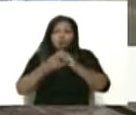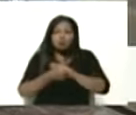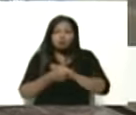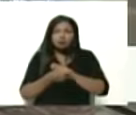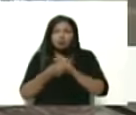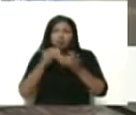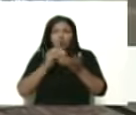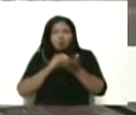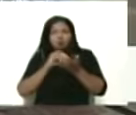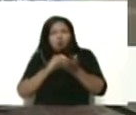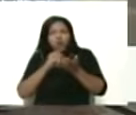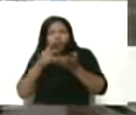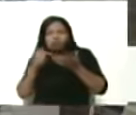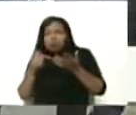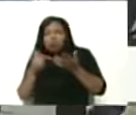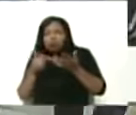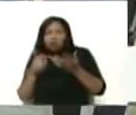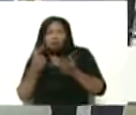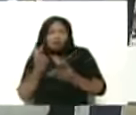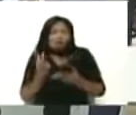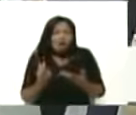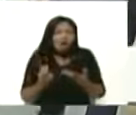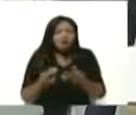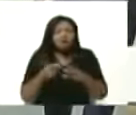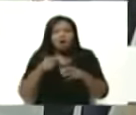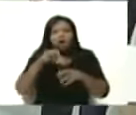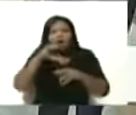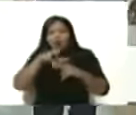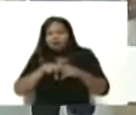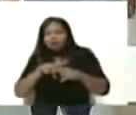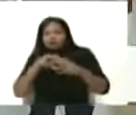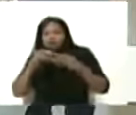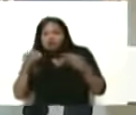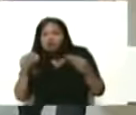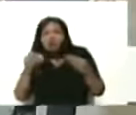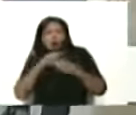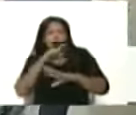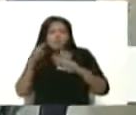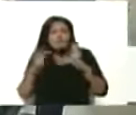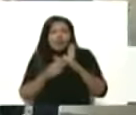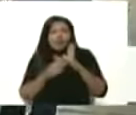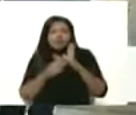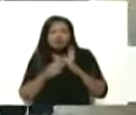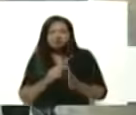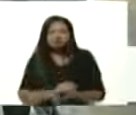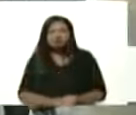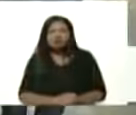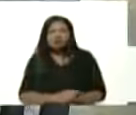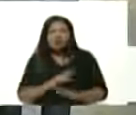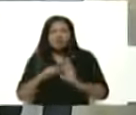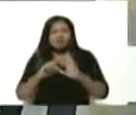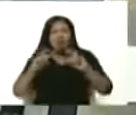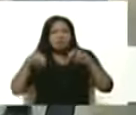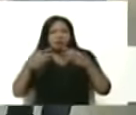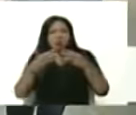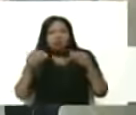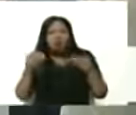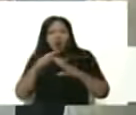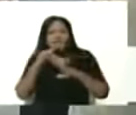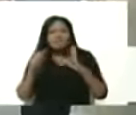colocando los rines van colocando los asientos hasta llegar a que se cumpla la magia se transforma la moto completa